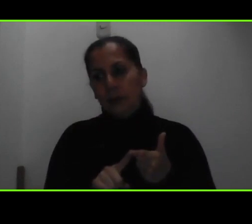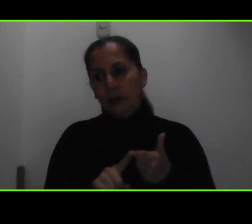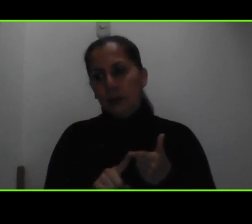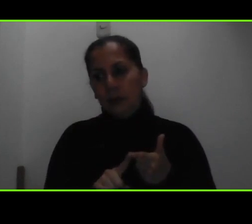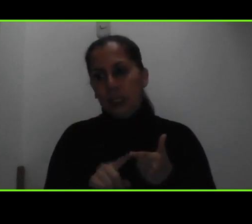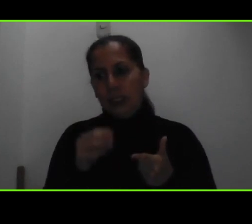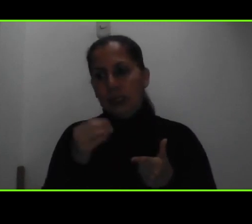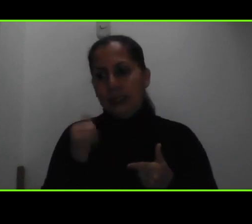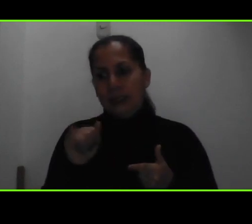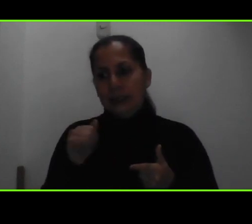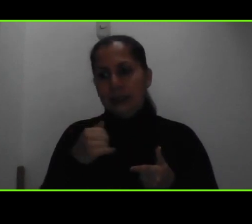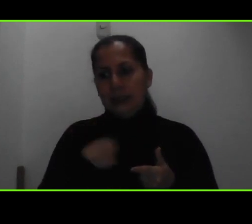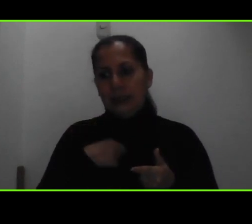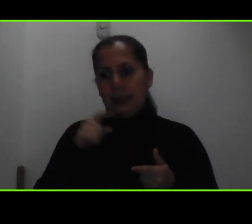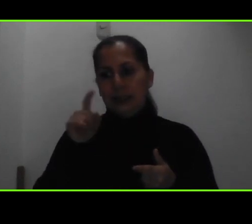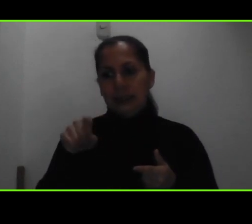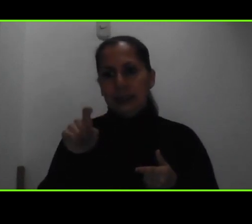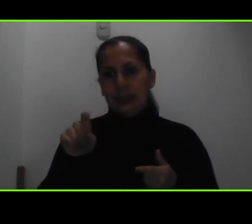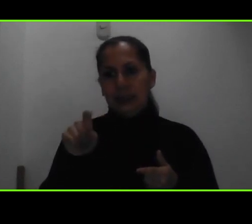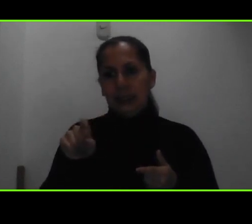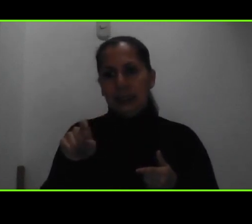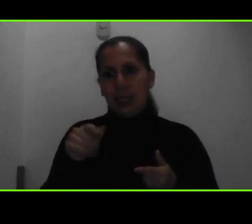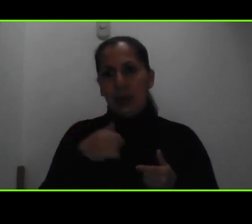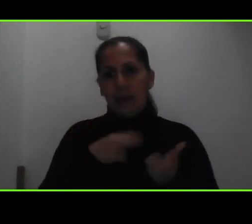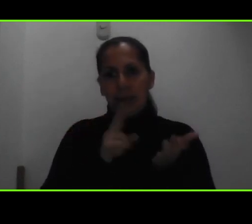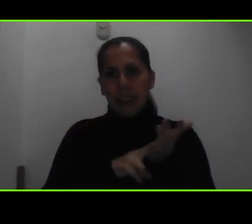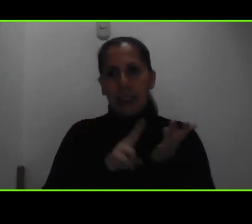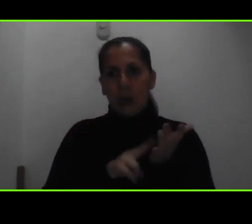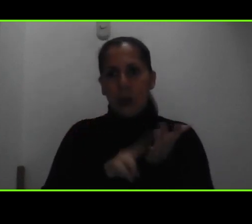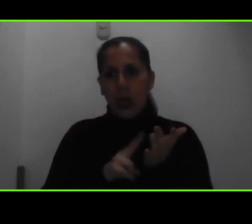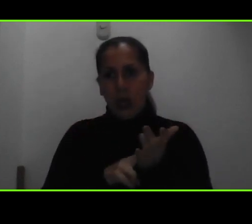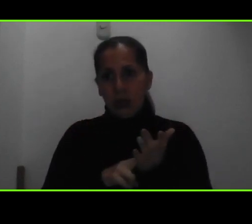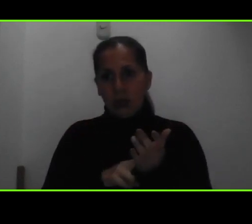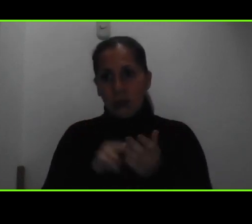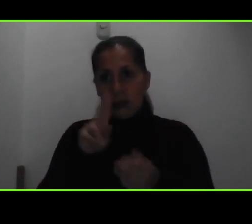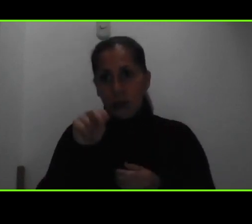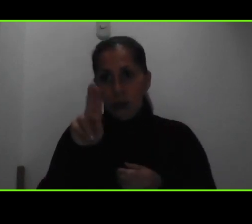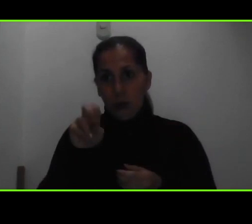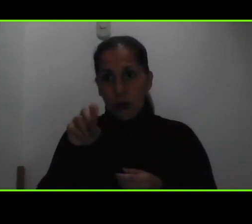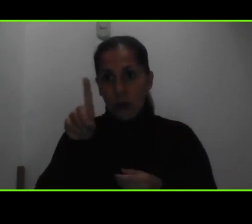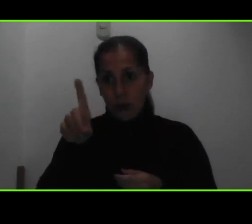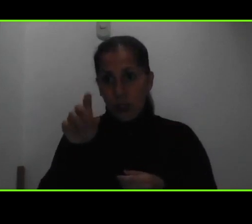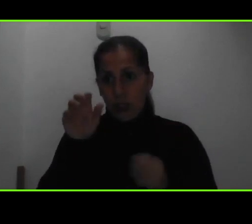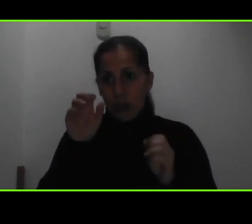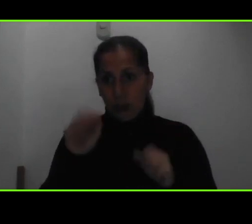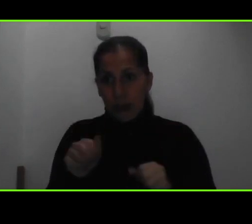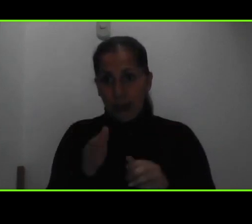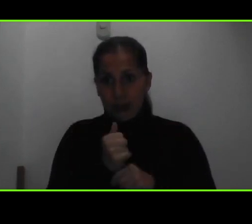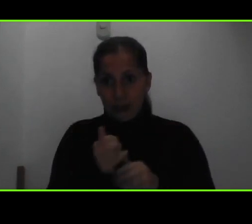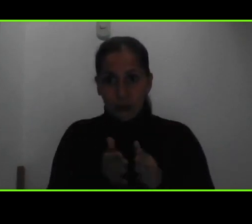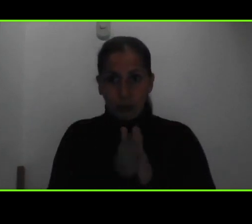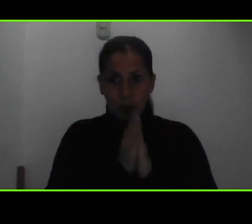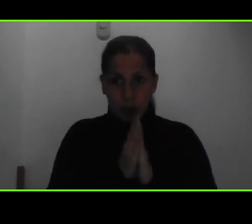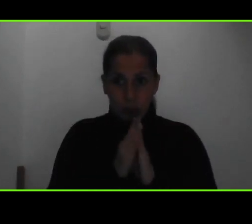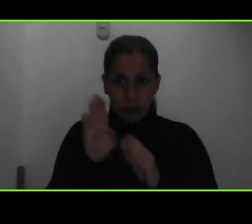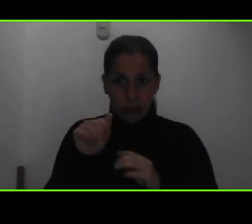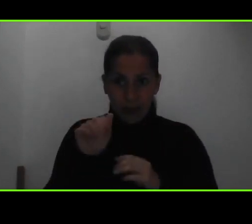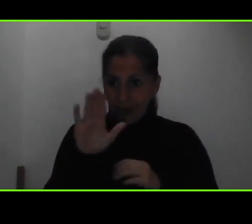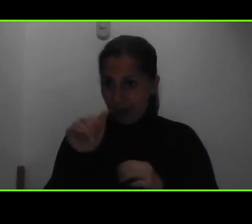si es necesario estar matriculado o matriculada en la UNED para poder hacer la solicitud de beca